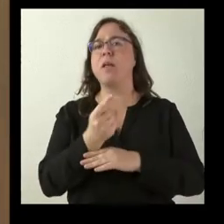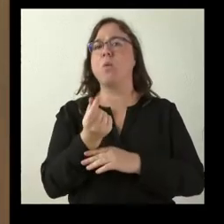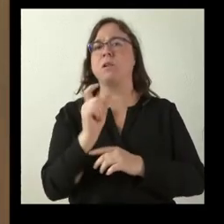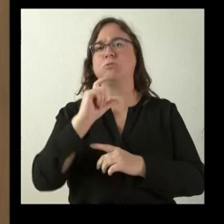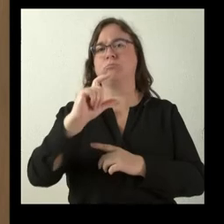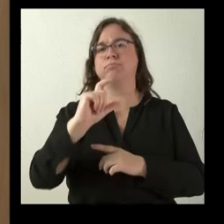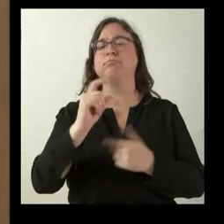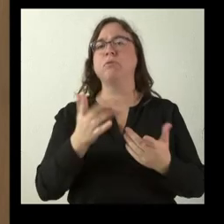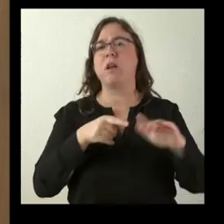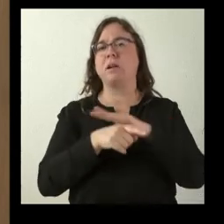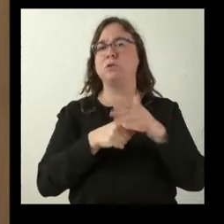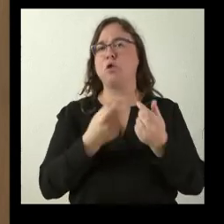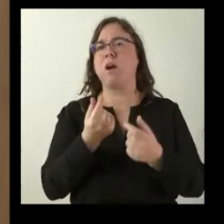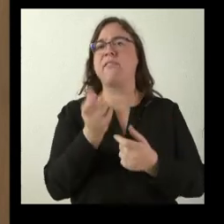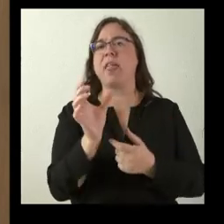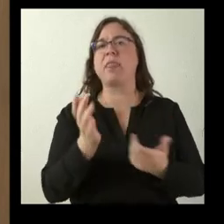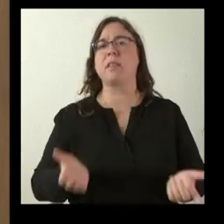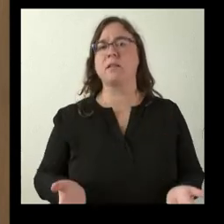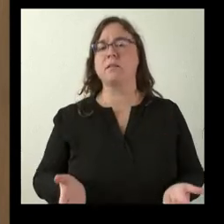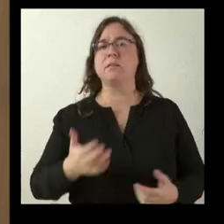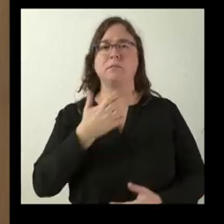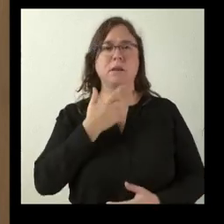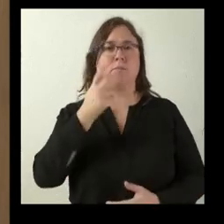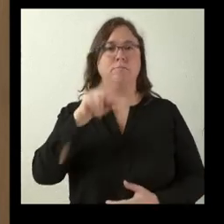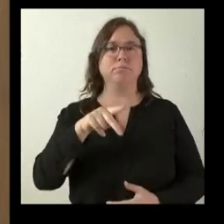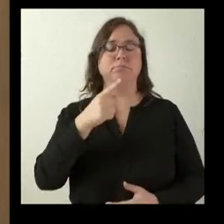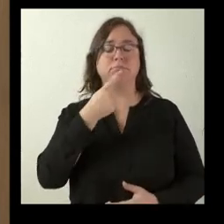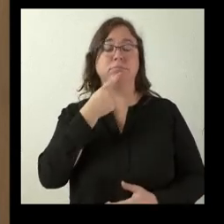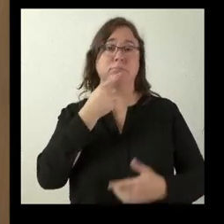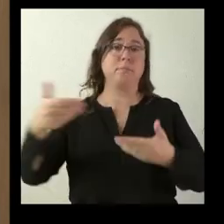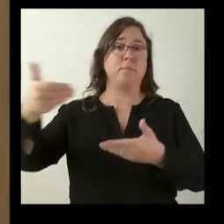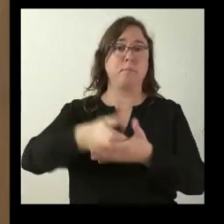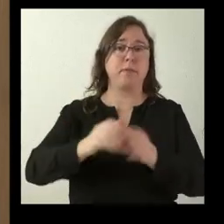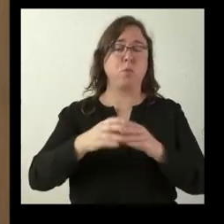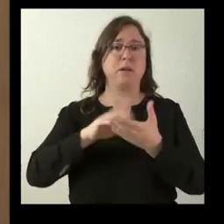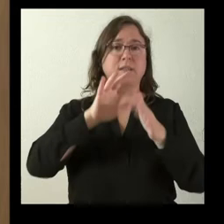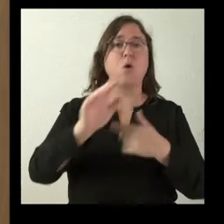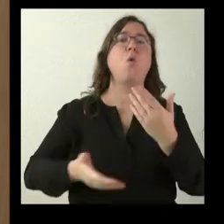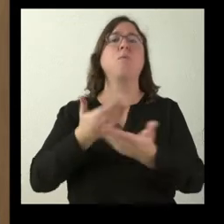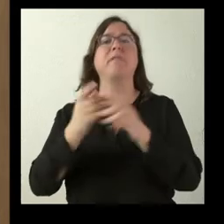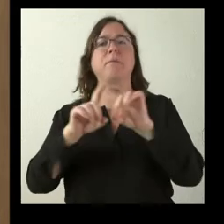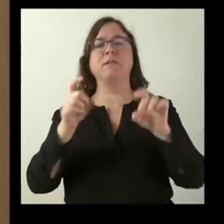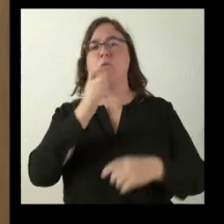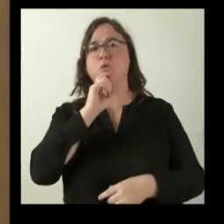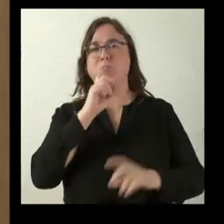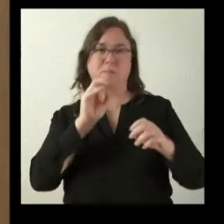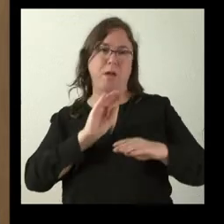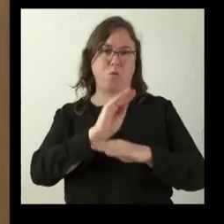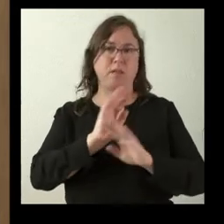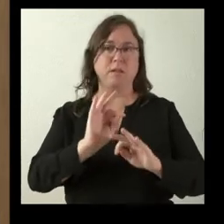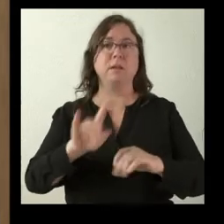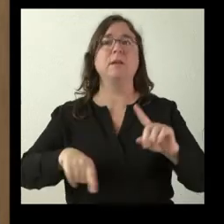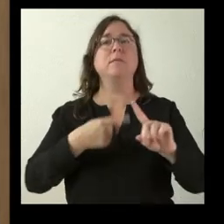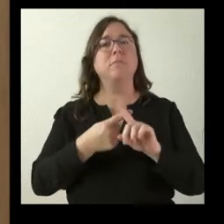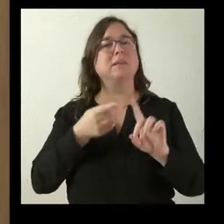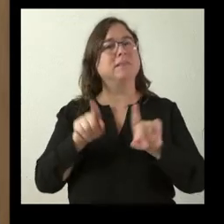tramitando, si son a iniciativa de la Junta o se han pedido por parte de la empresa y, bueno, también en este